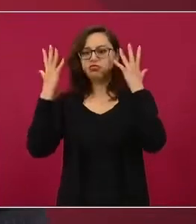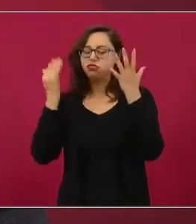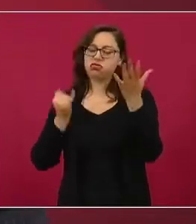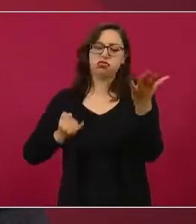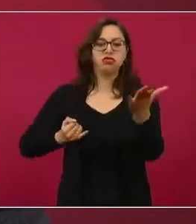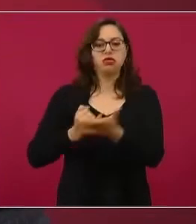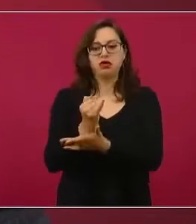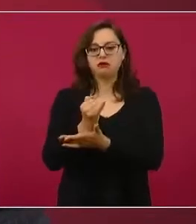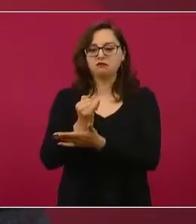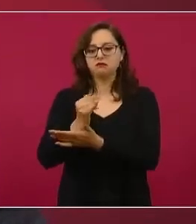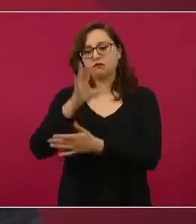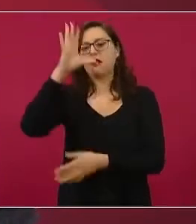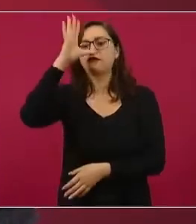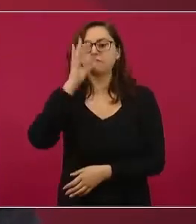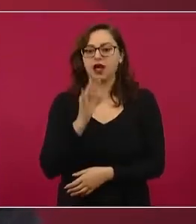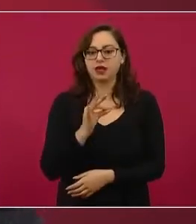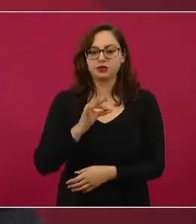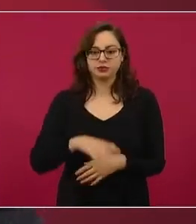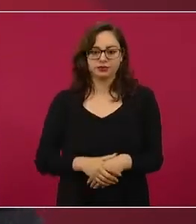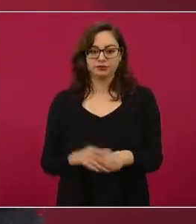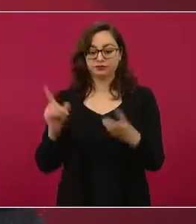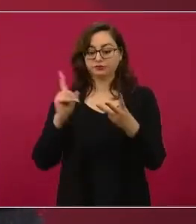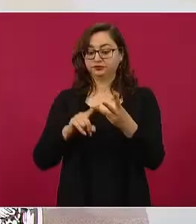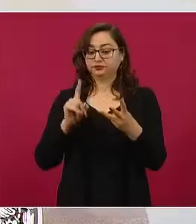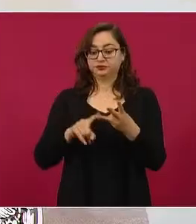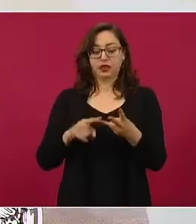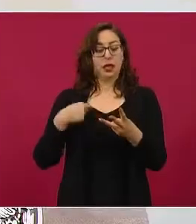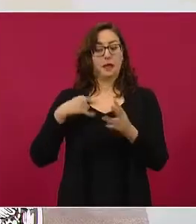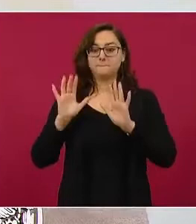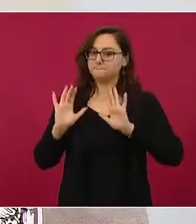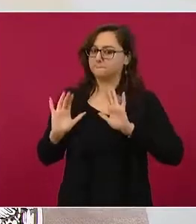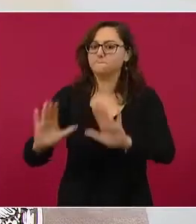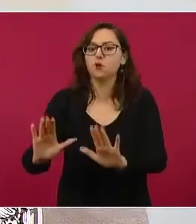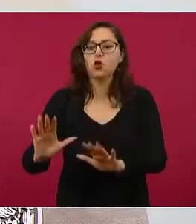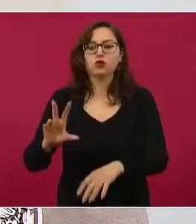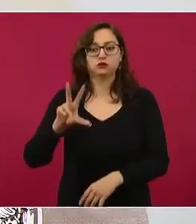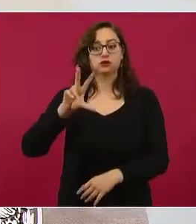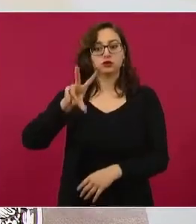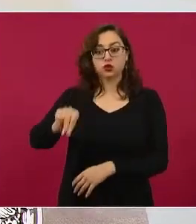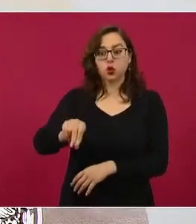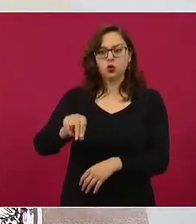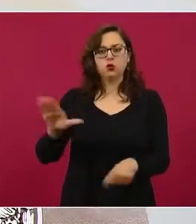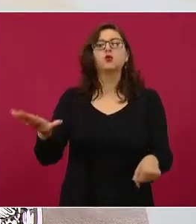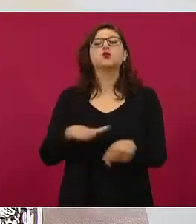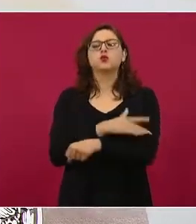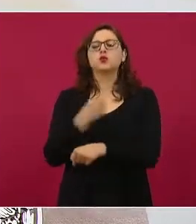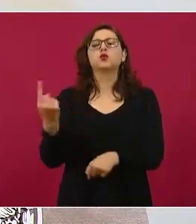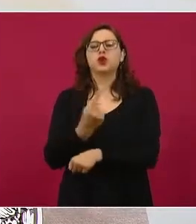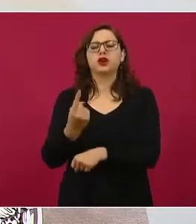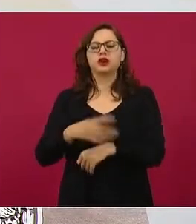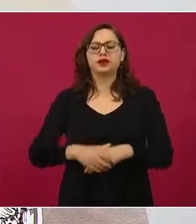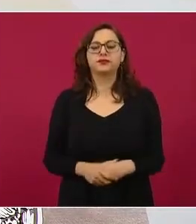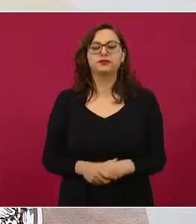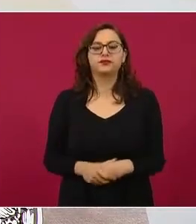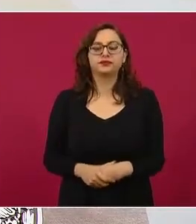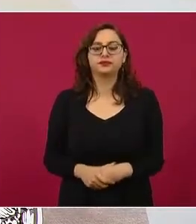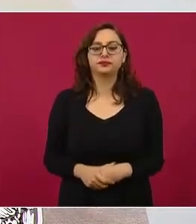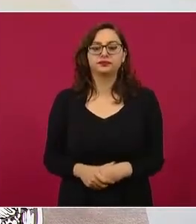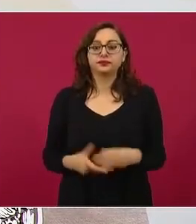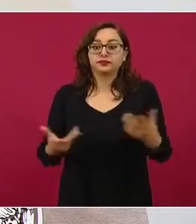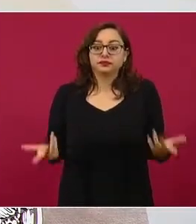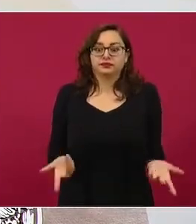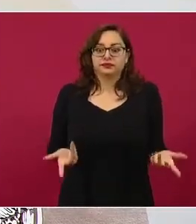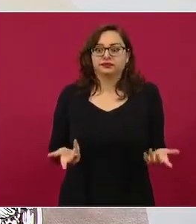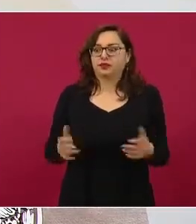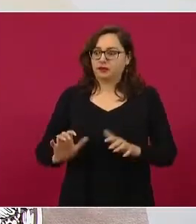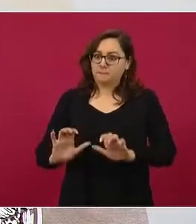es útil. No empujo. ¿Por qué es importante no empujar? Porque empujar, en el caso de evacuar una escalera